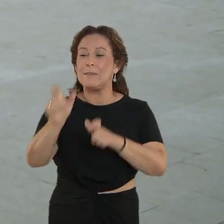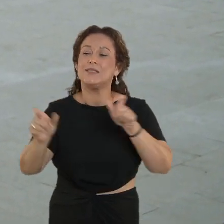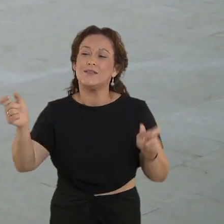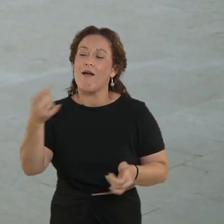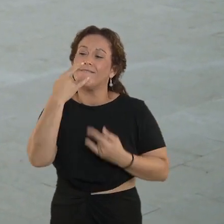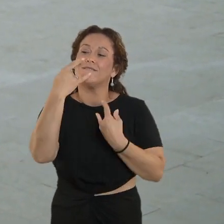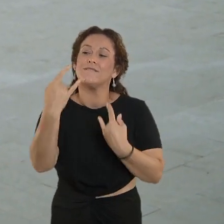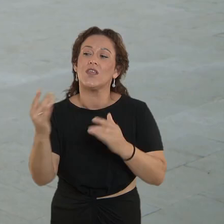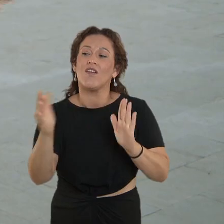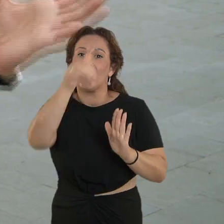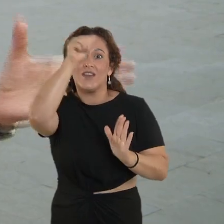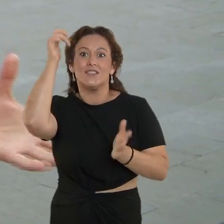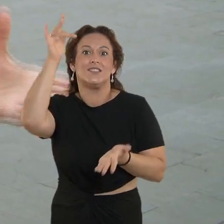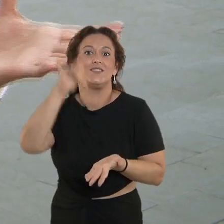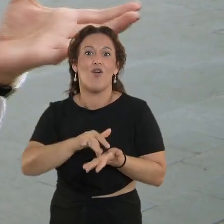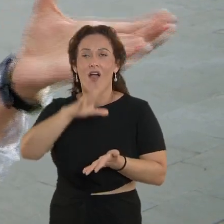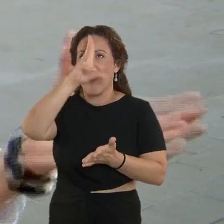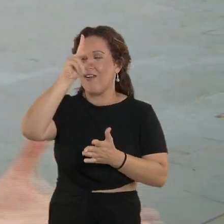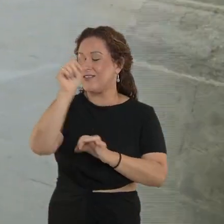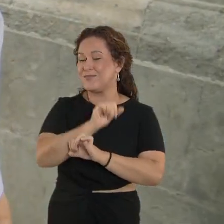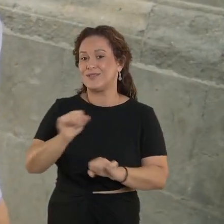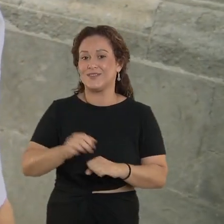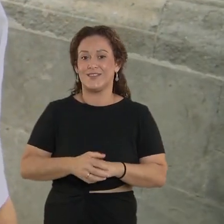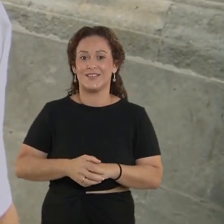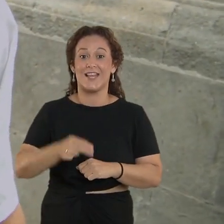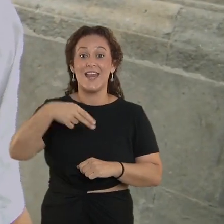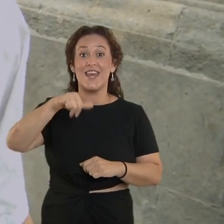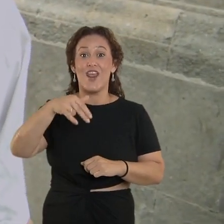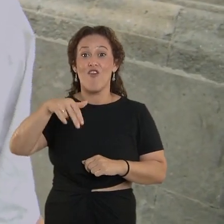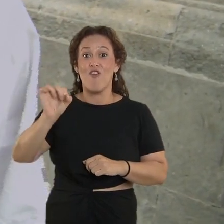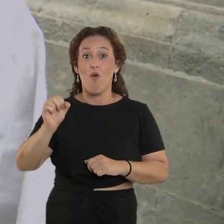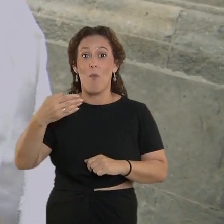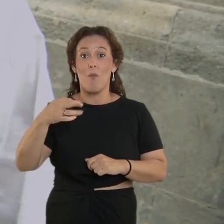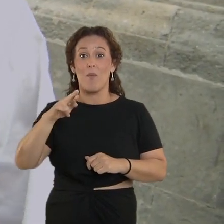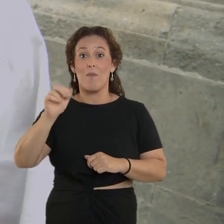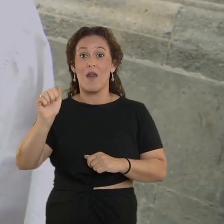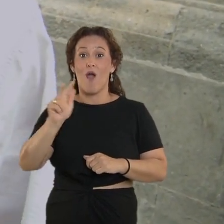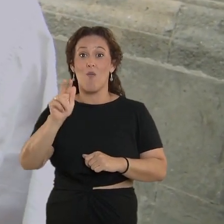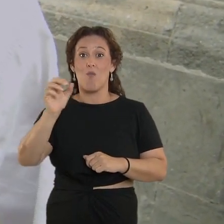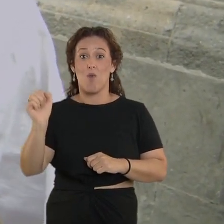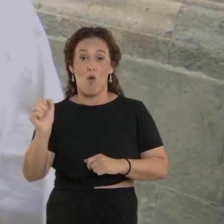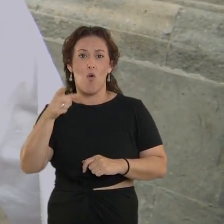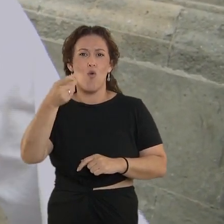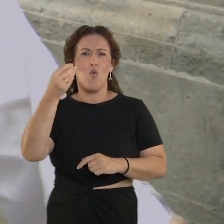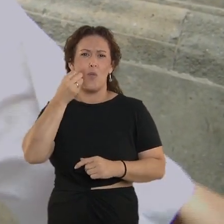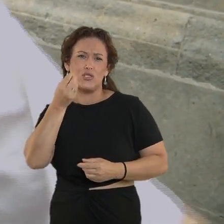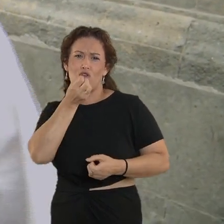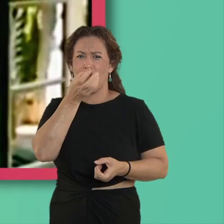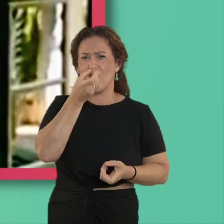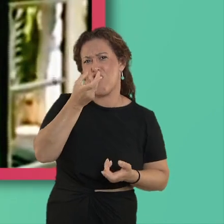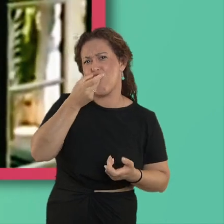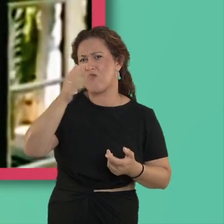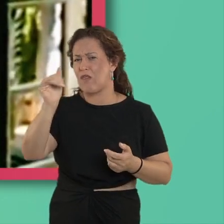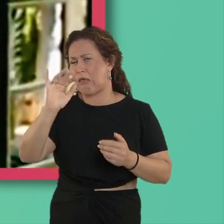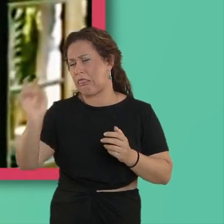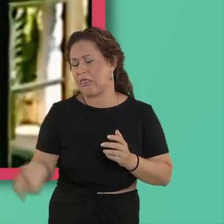enamoró la gente ese verano inolvidable. Ni no bravo, un arroz y una flor y un adiós no sé qué. Al